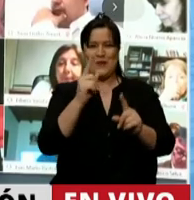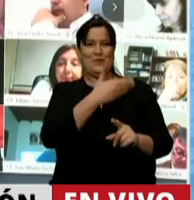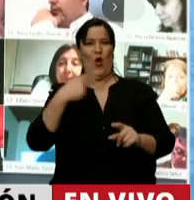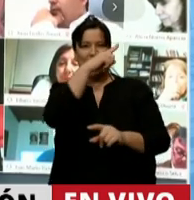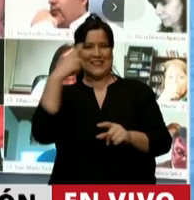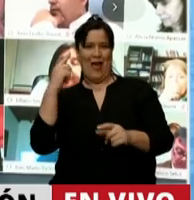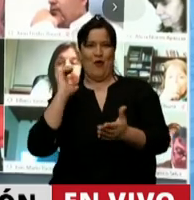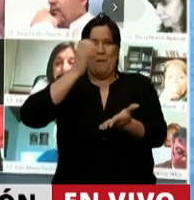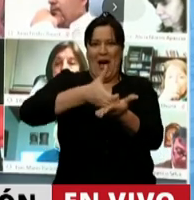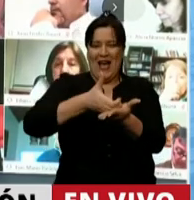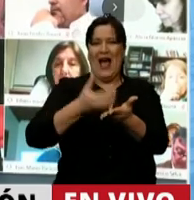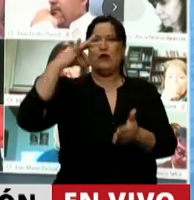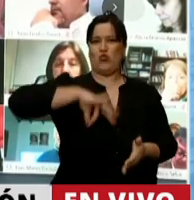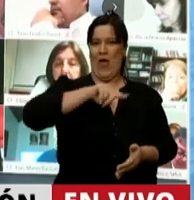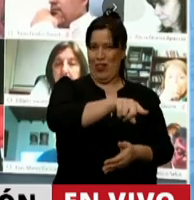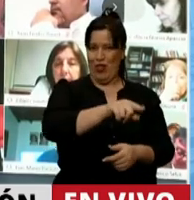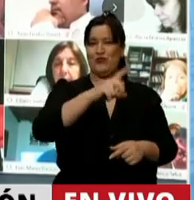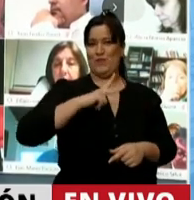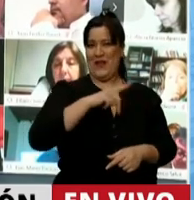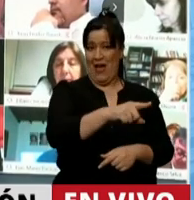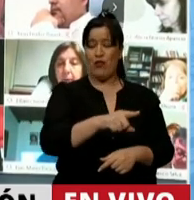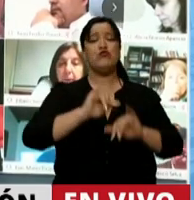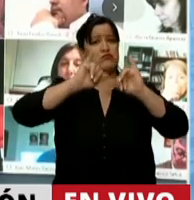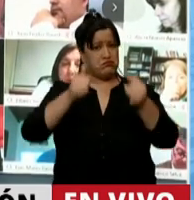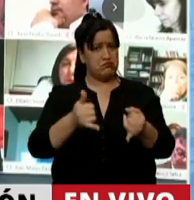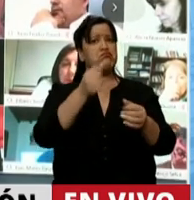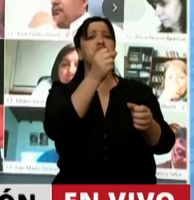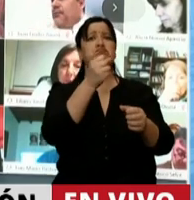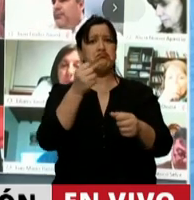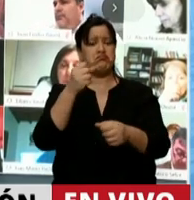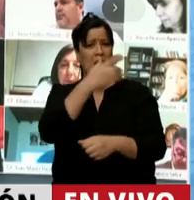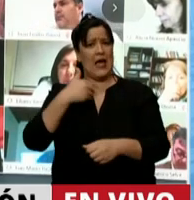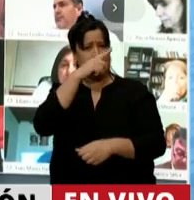podido afrontar los salarios de sus trabajadores.